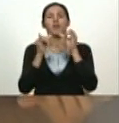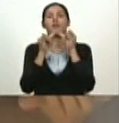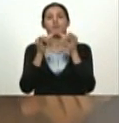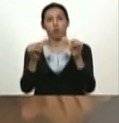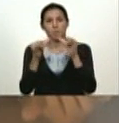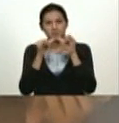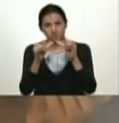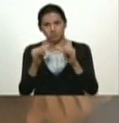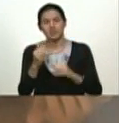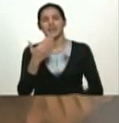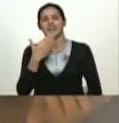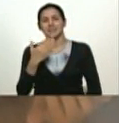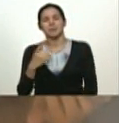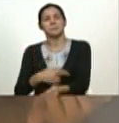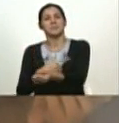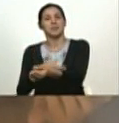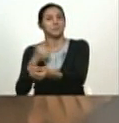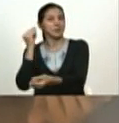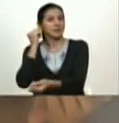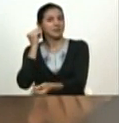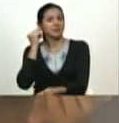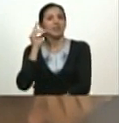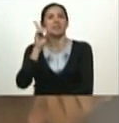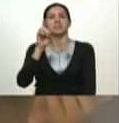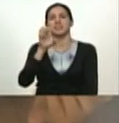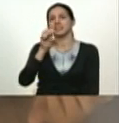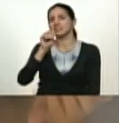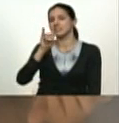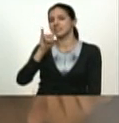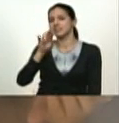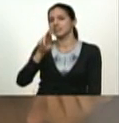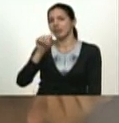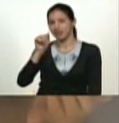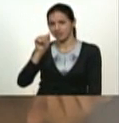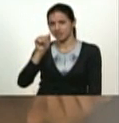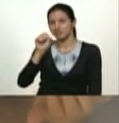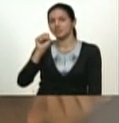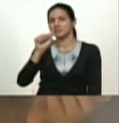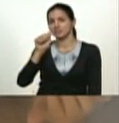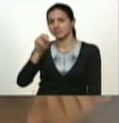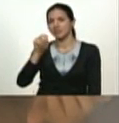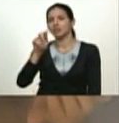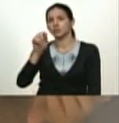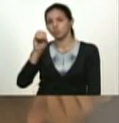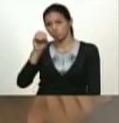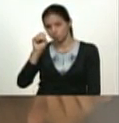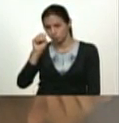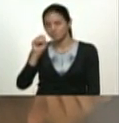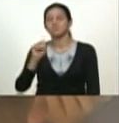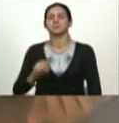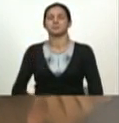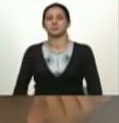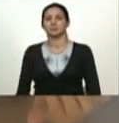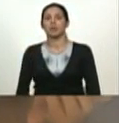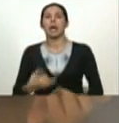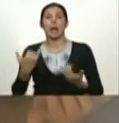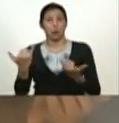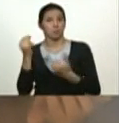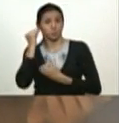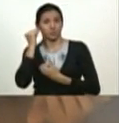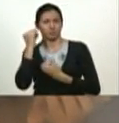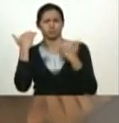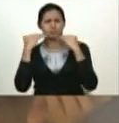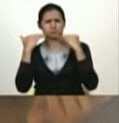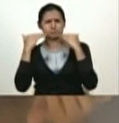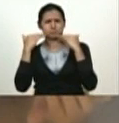le agradezco a mi hermana de Cire Santos Amarado de Cire va a unas nuevas responsabilidades